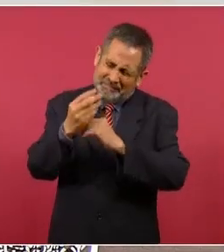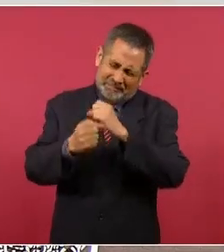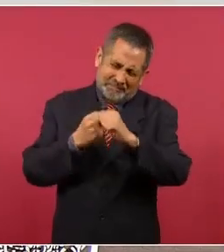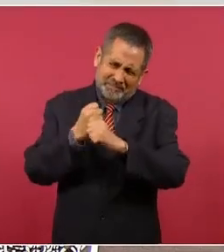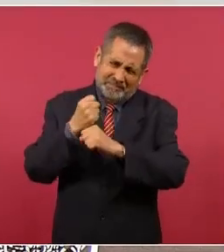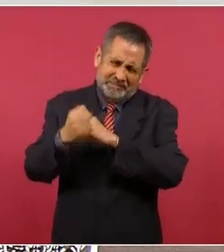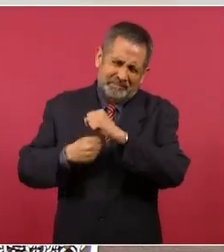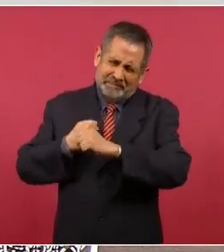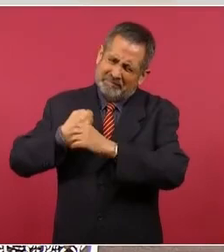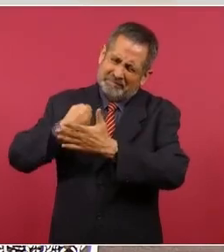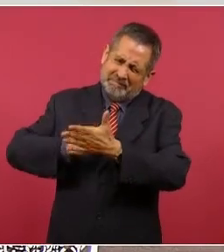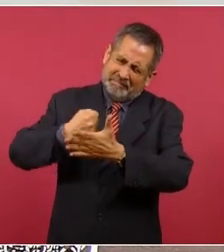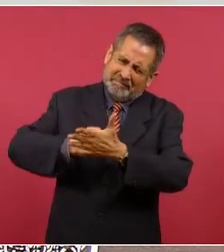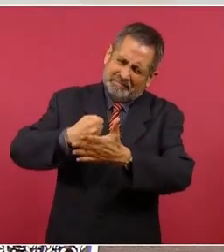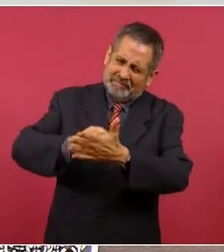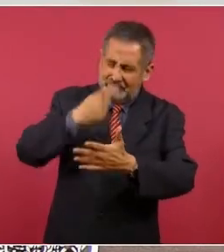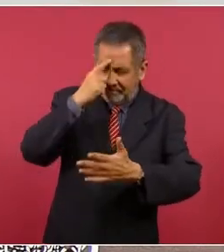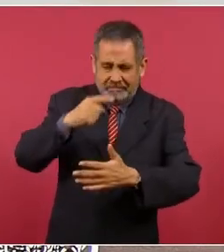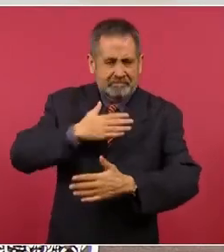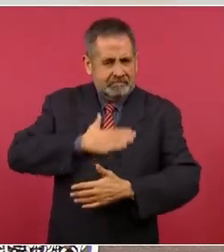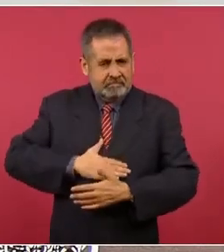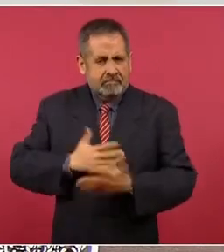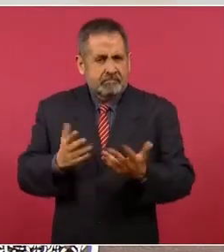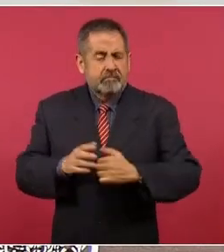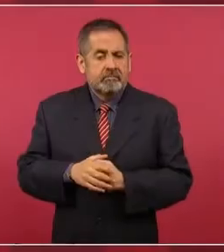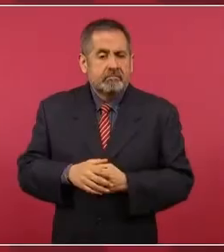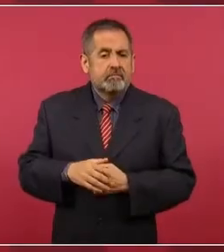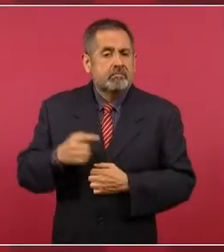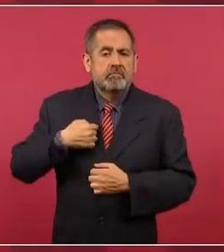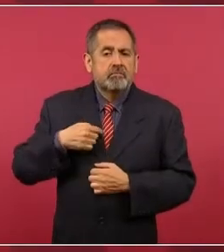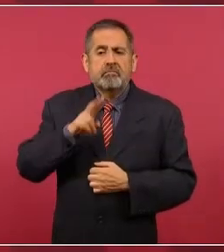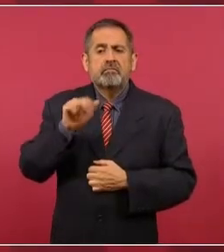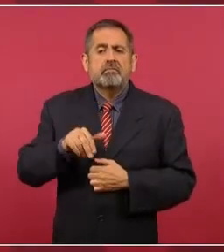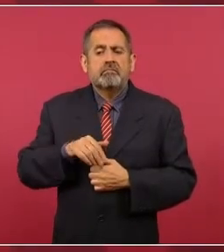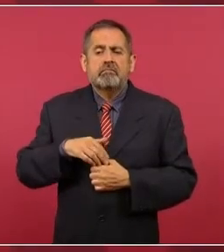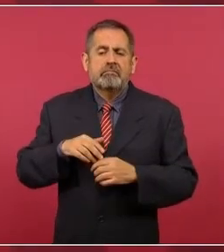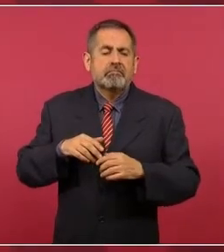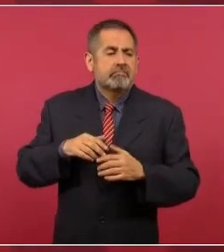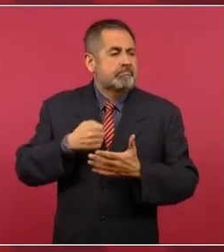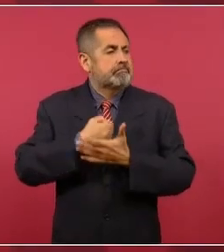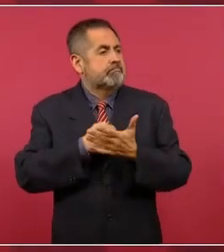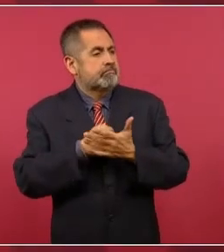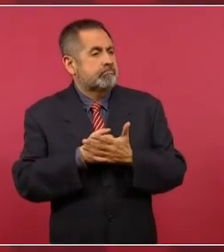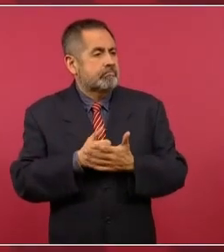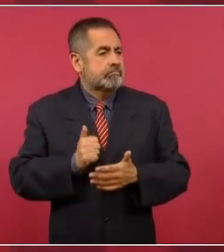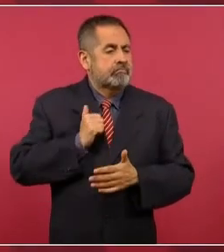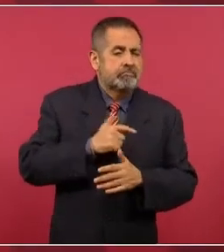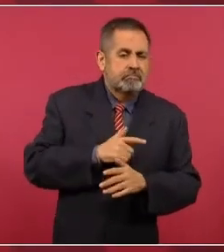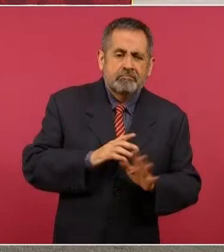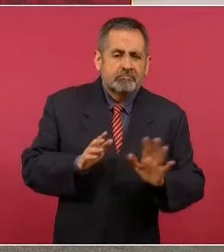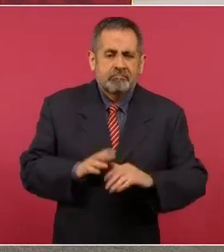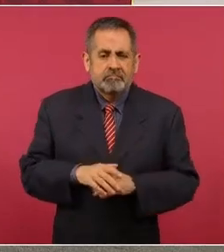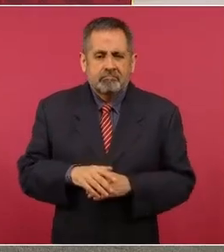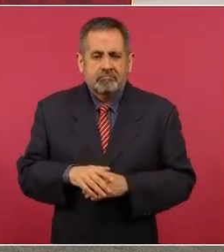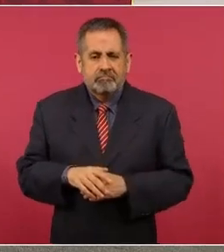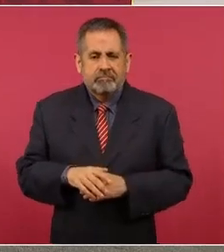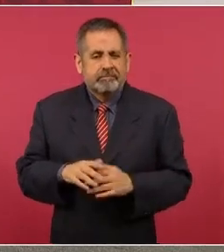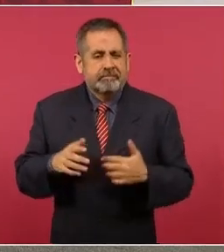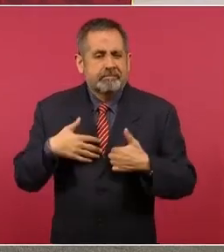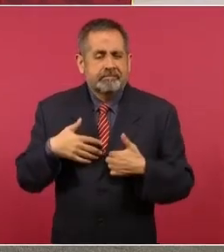luchando por la justicia. Nunca hemos luchado en favor